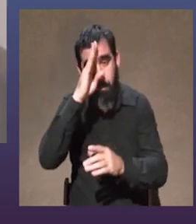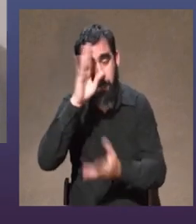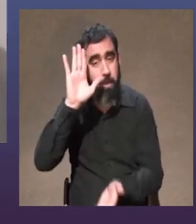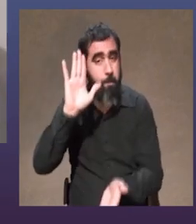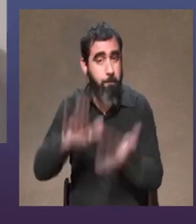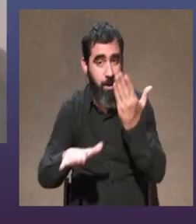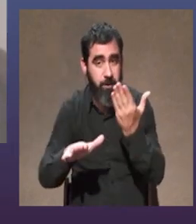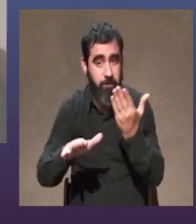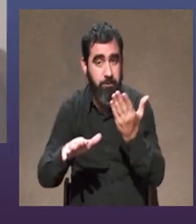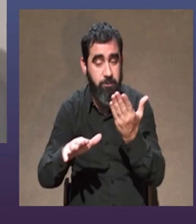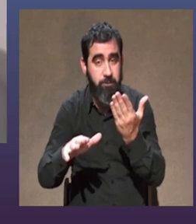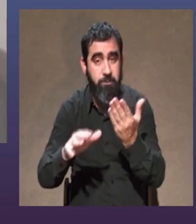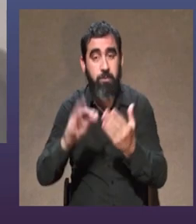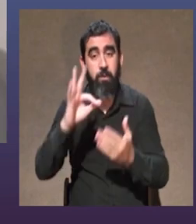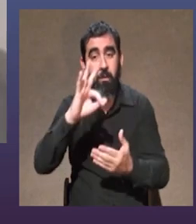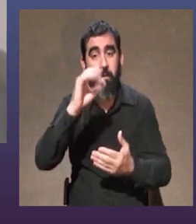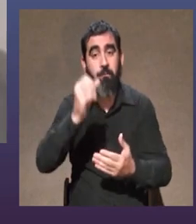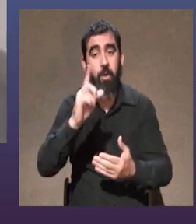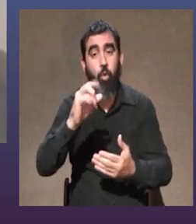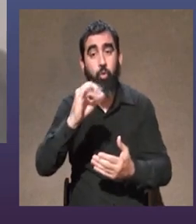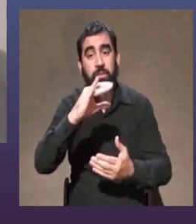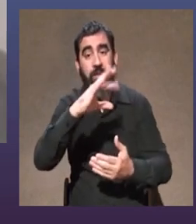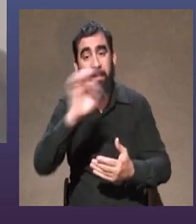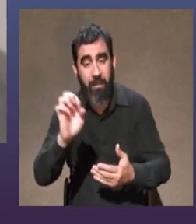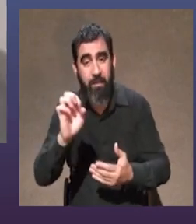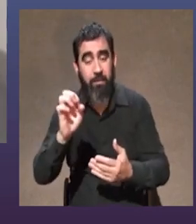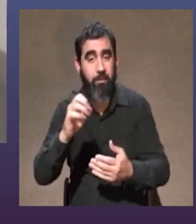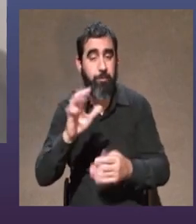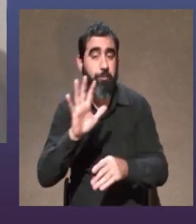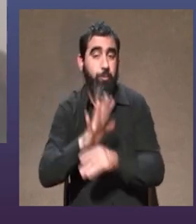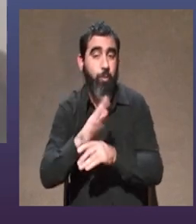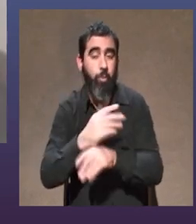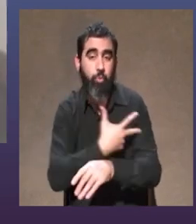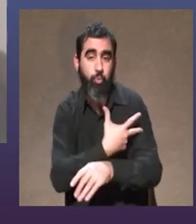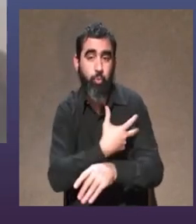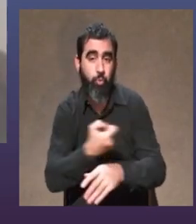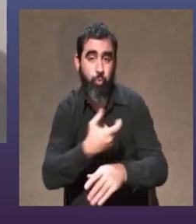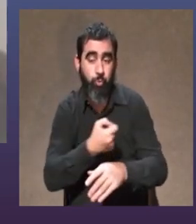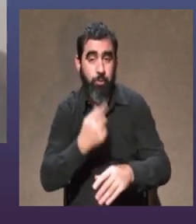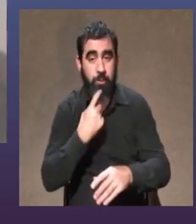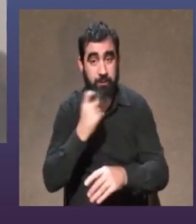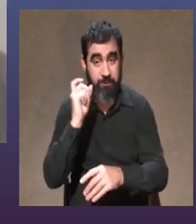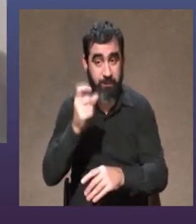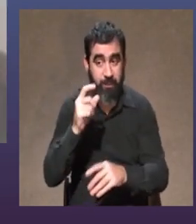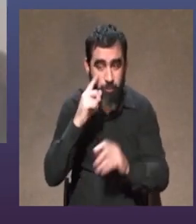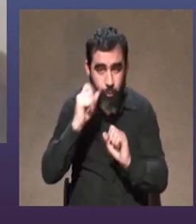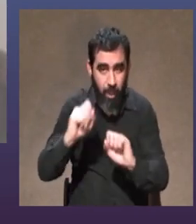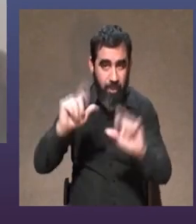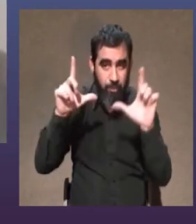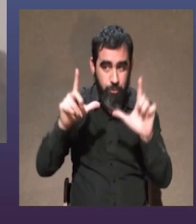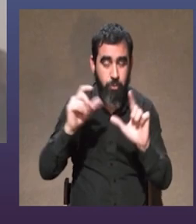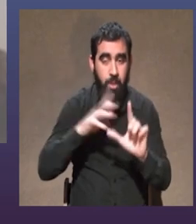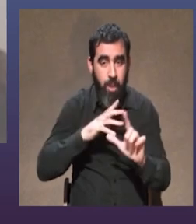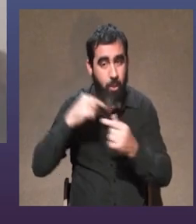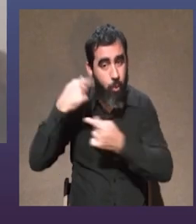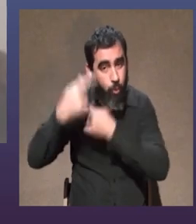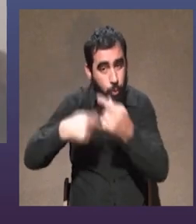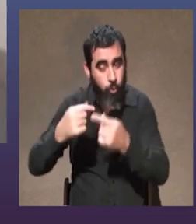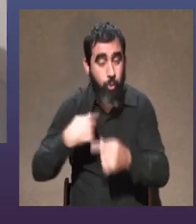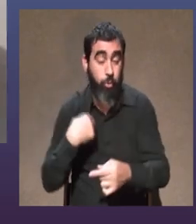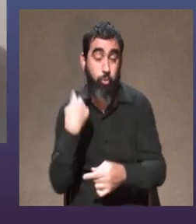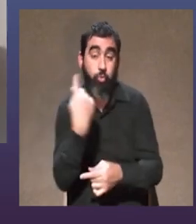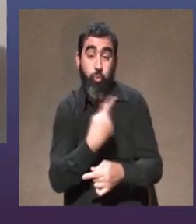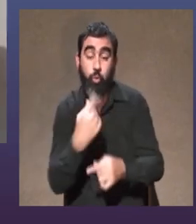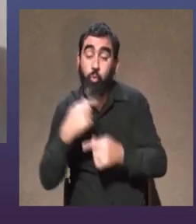aprenda más lo fagocite le chupe la sangre como un vampiro y eso me mantenga alerta despierto